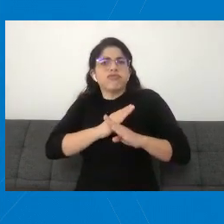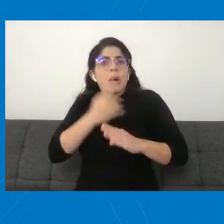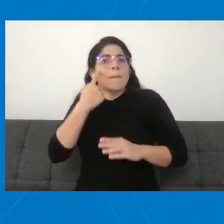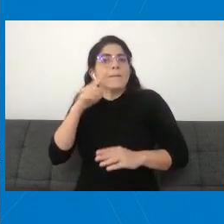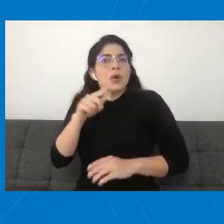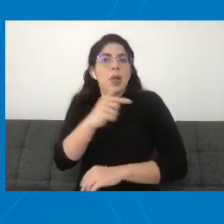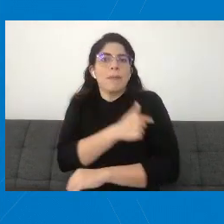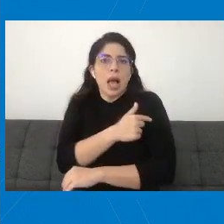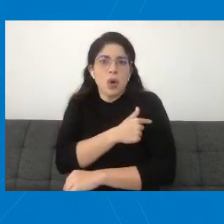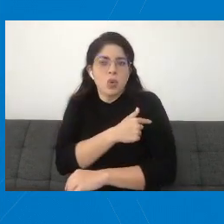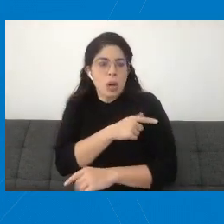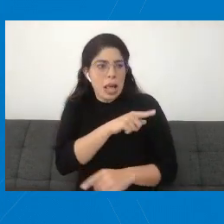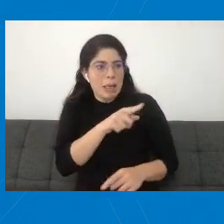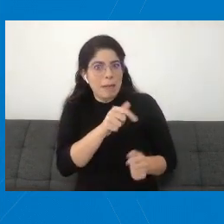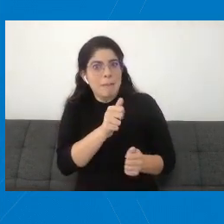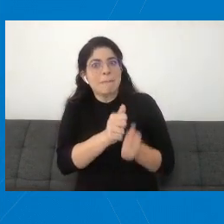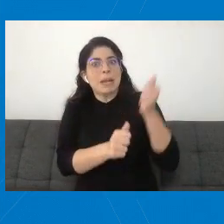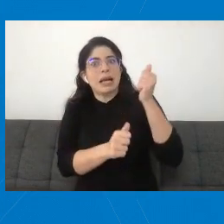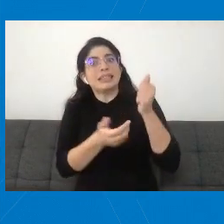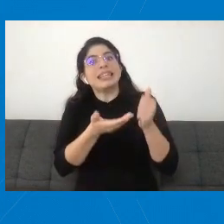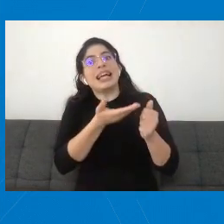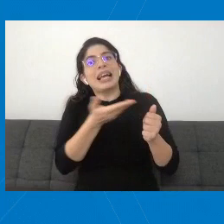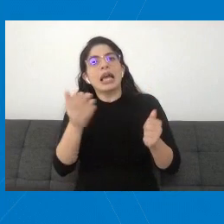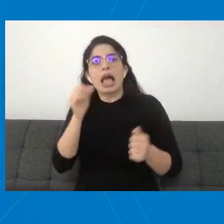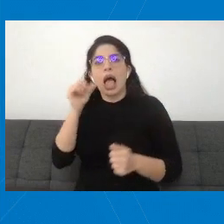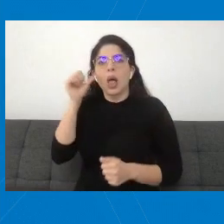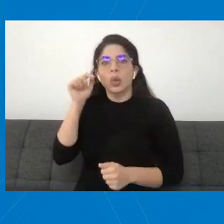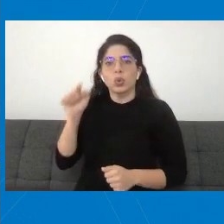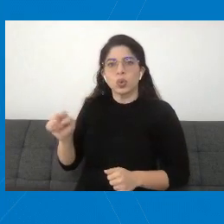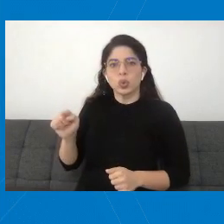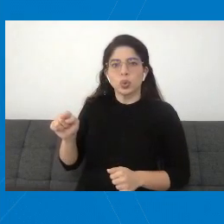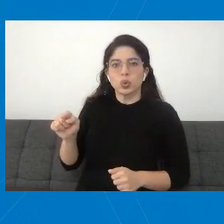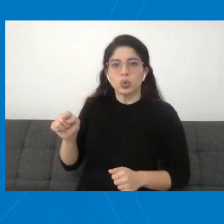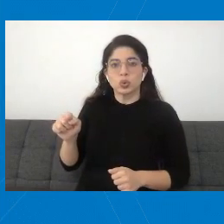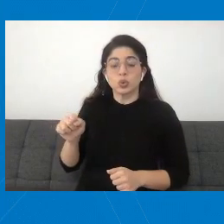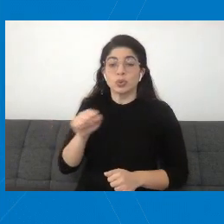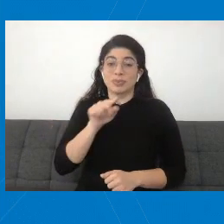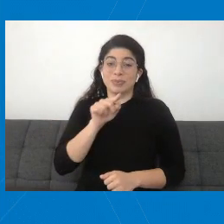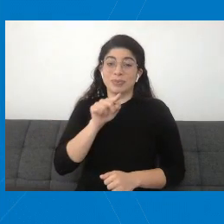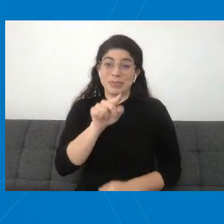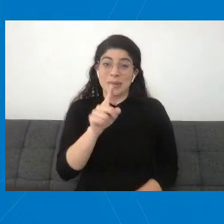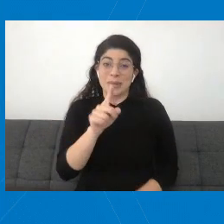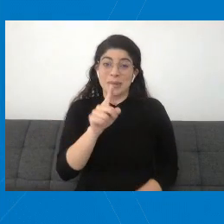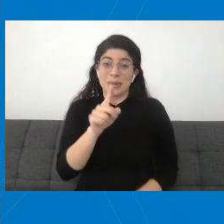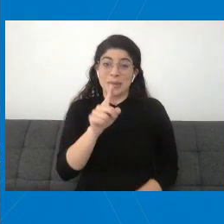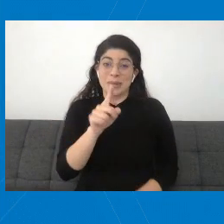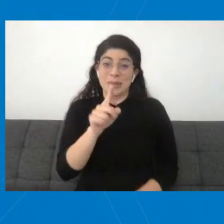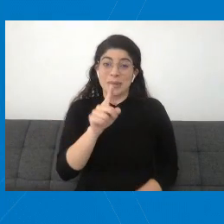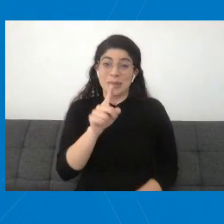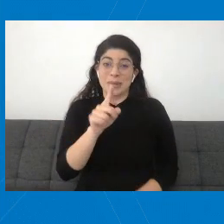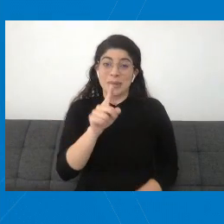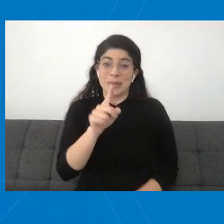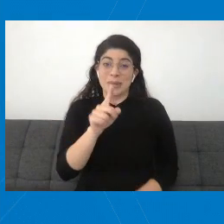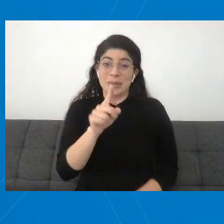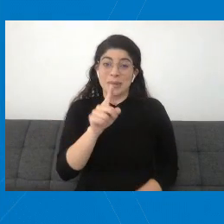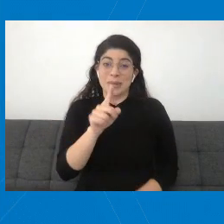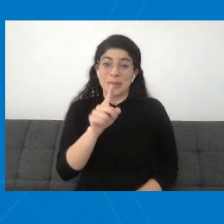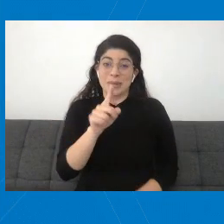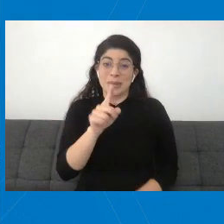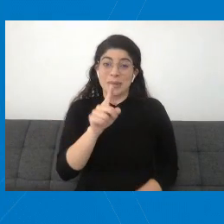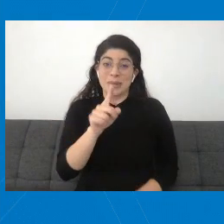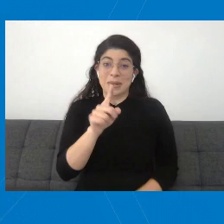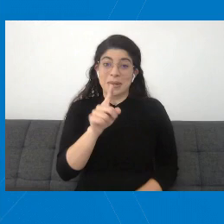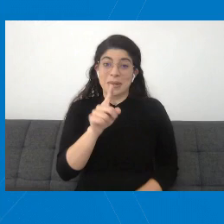discretamente mayor que lo demostrado por los adultos. Esta pregunta nos sirve también para decir que no hay que